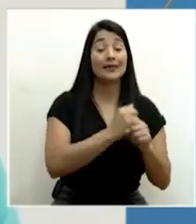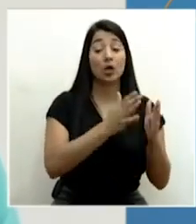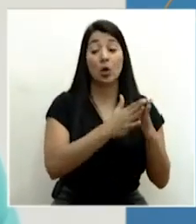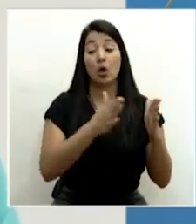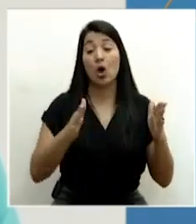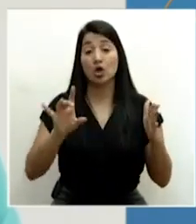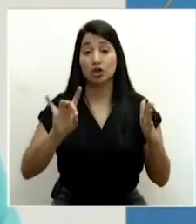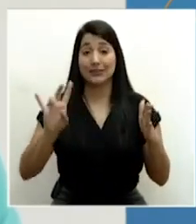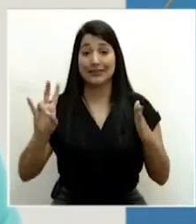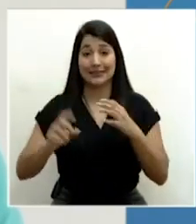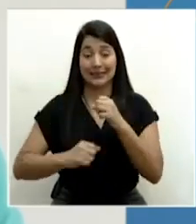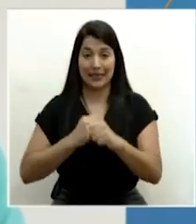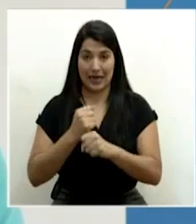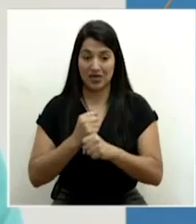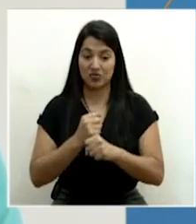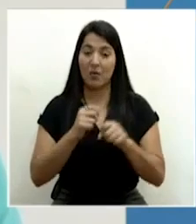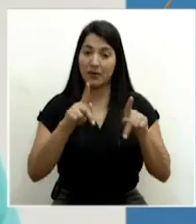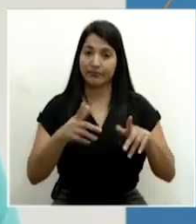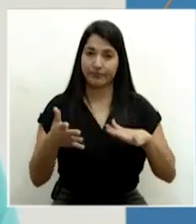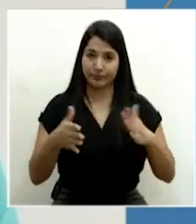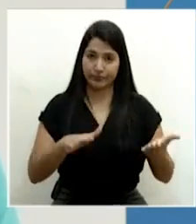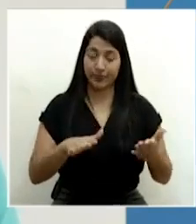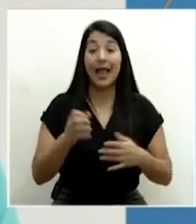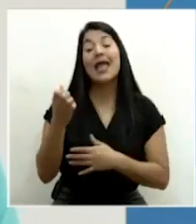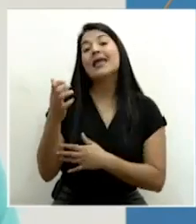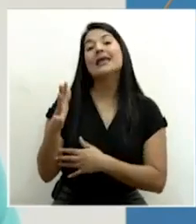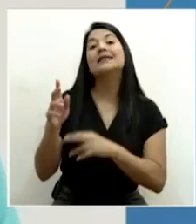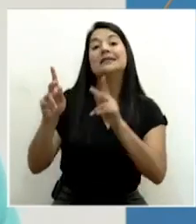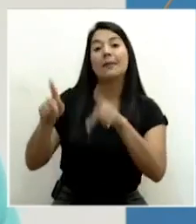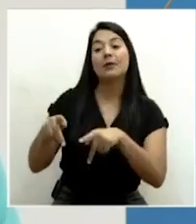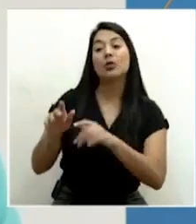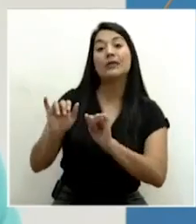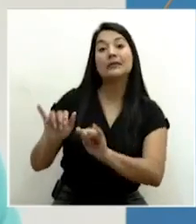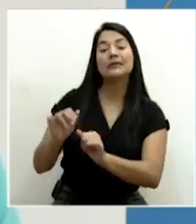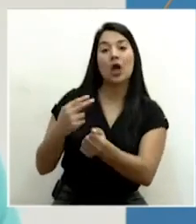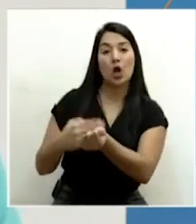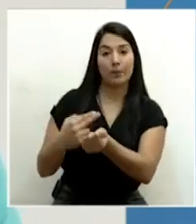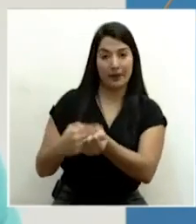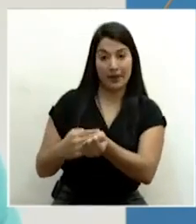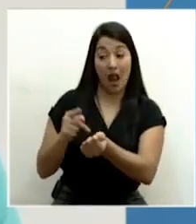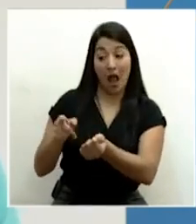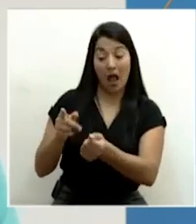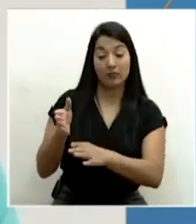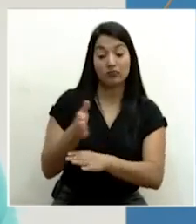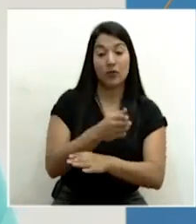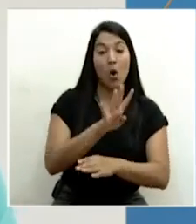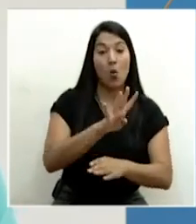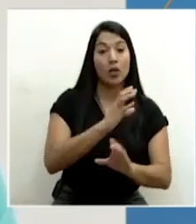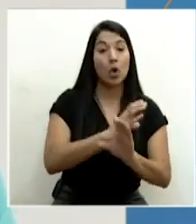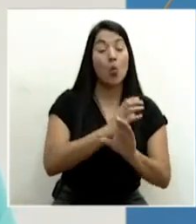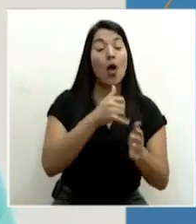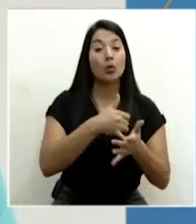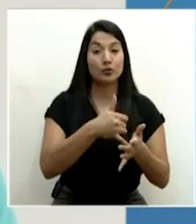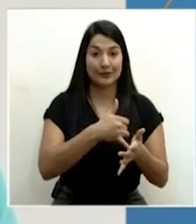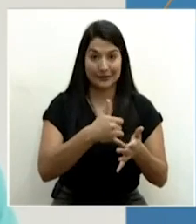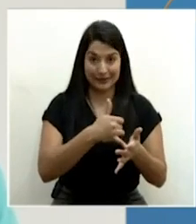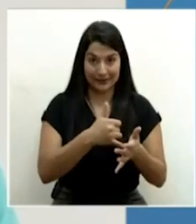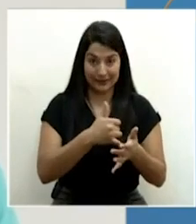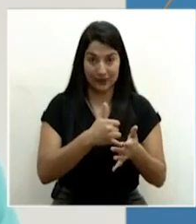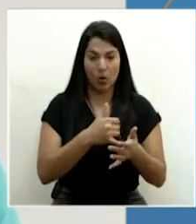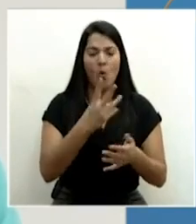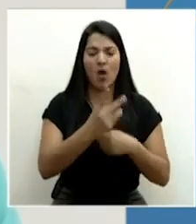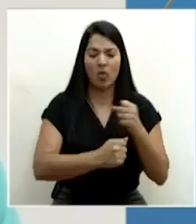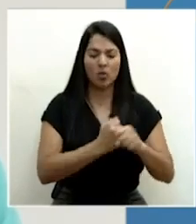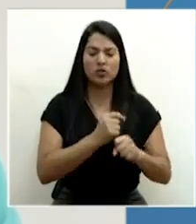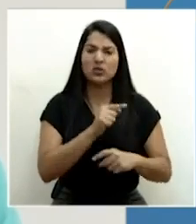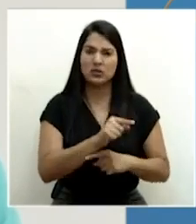los 87 años. 15 personas se encuentran hospitalizadas, 4 de ellas se encuentran en cuidados intensivos. El rango